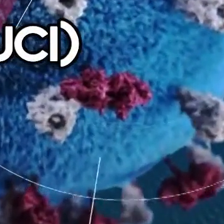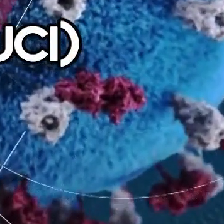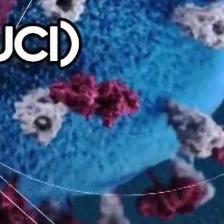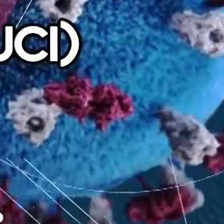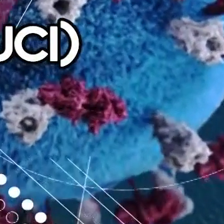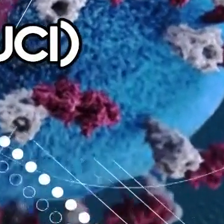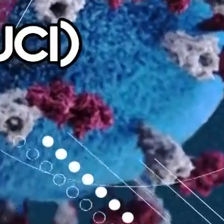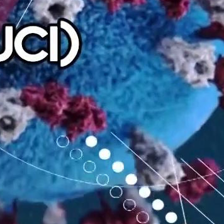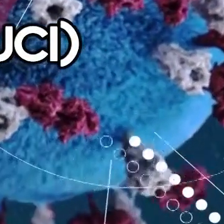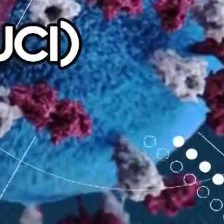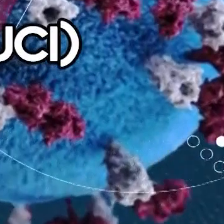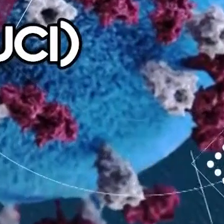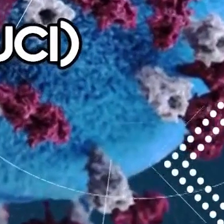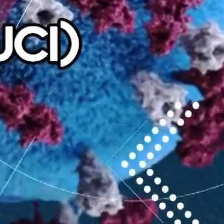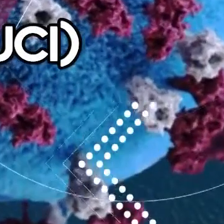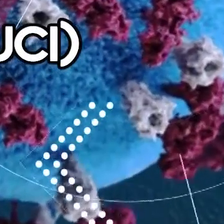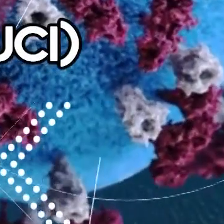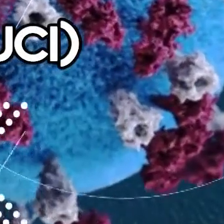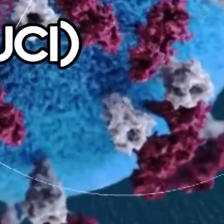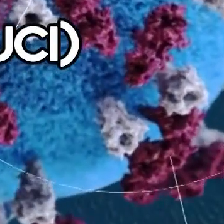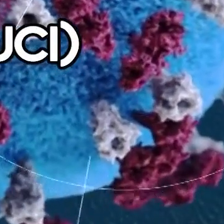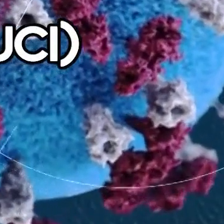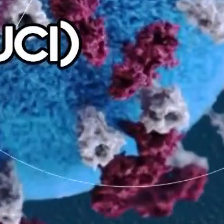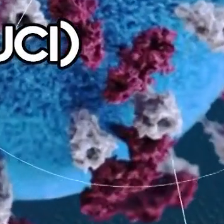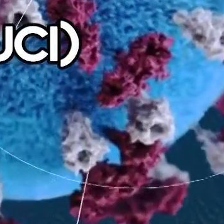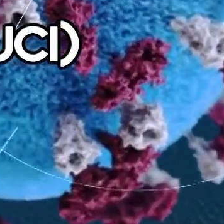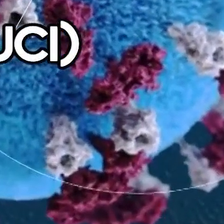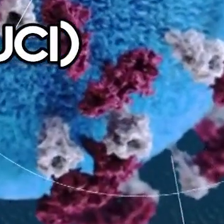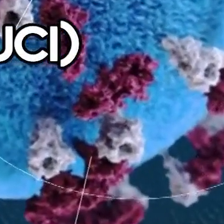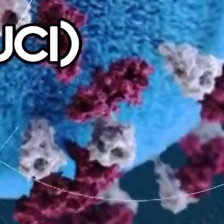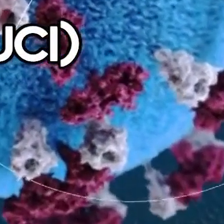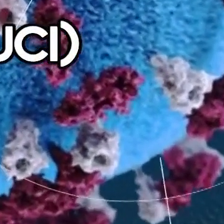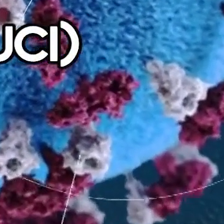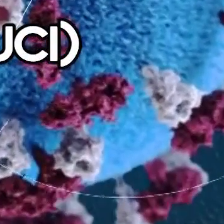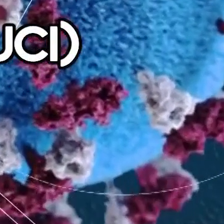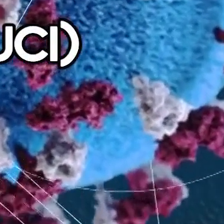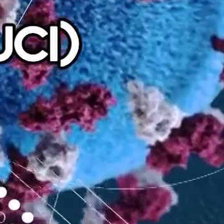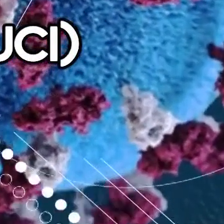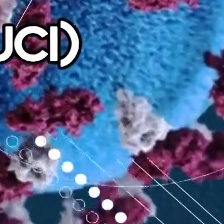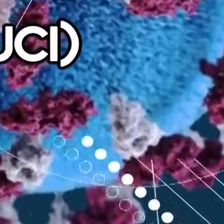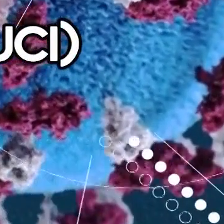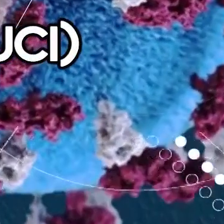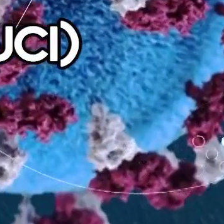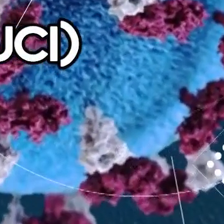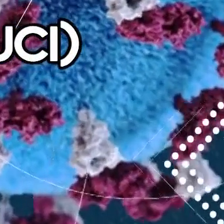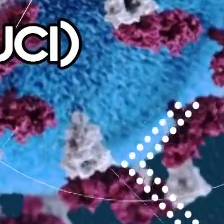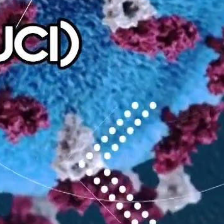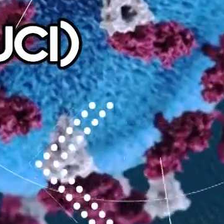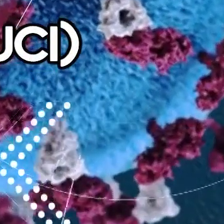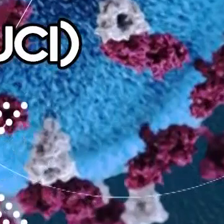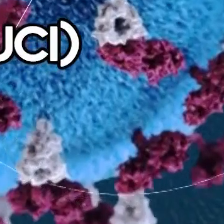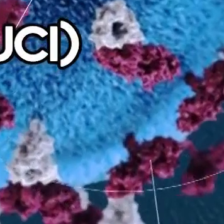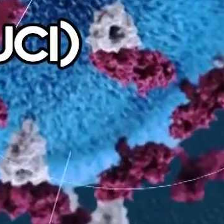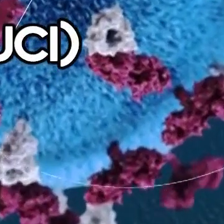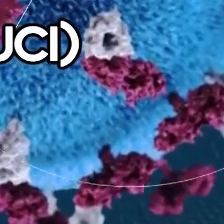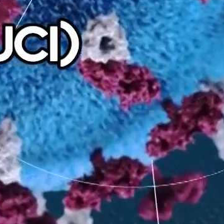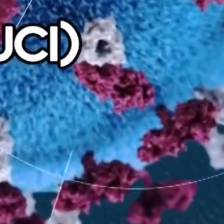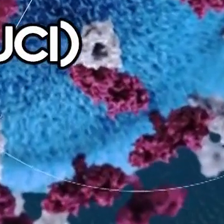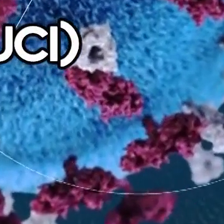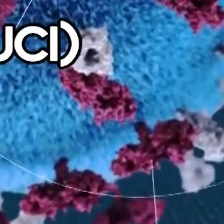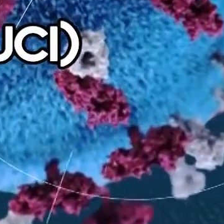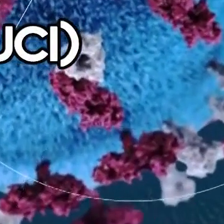adultos con COVID-19, adultos mayores 72. Menores de edad activos con COVID-19,